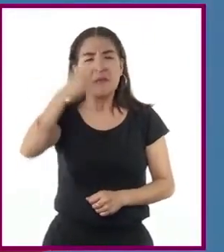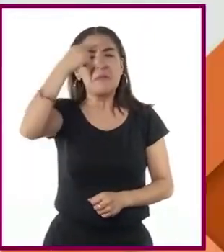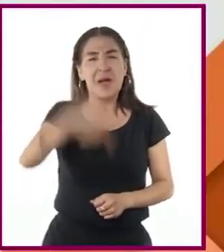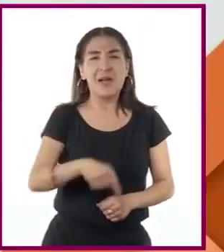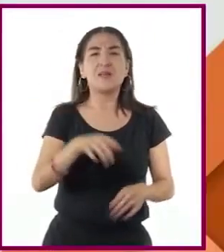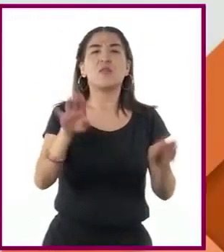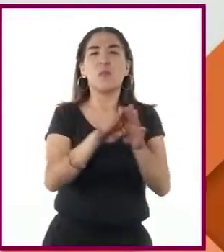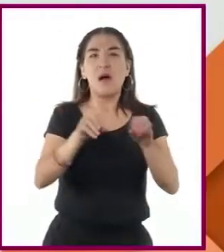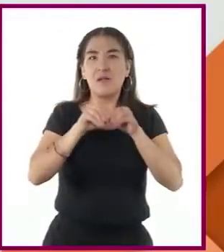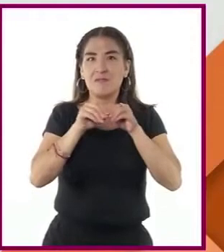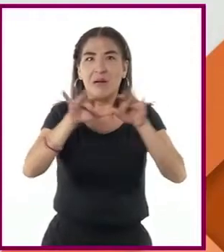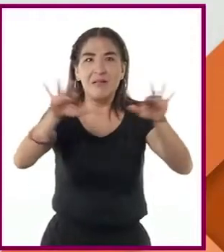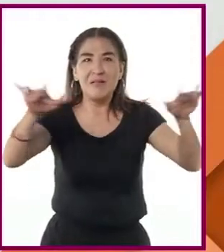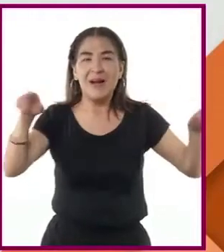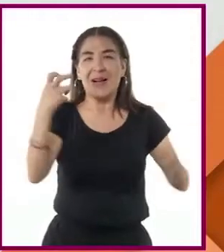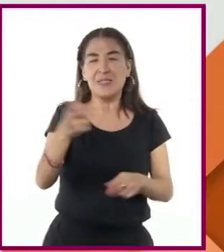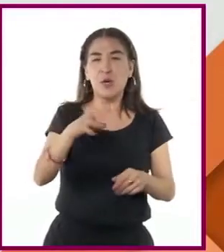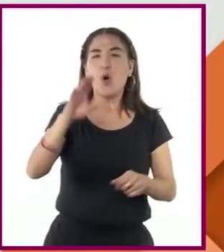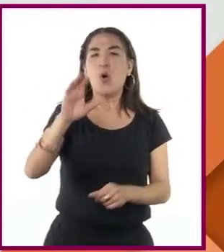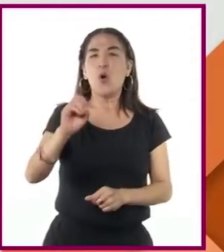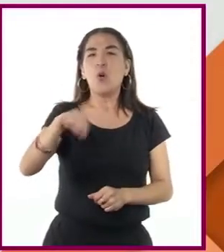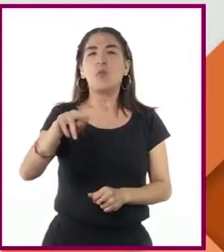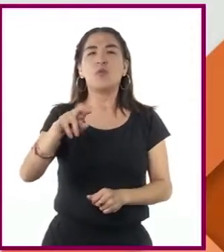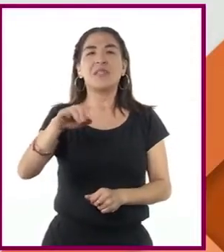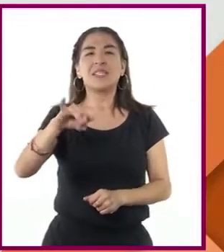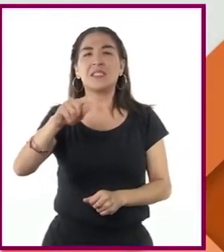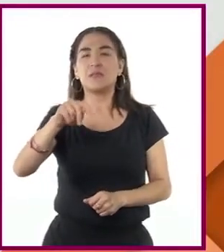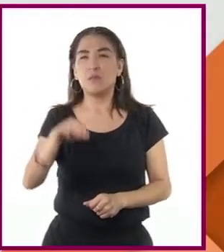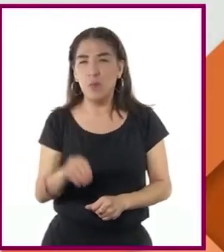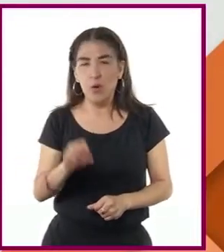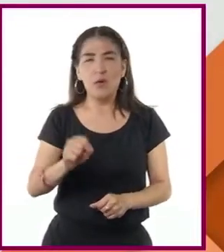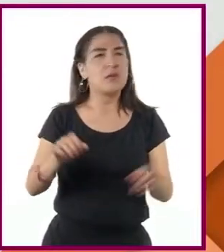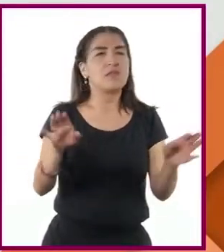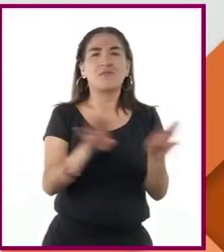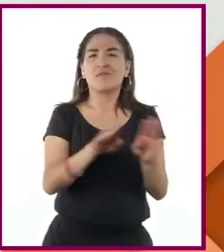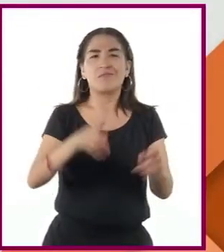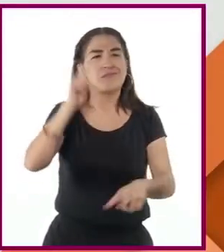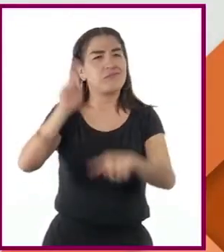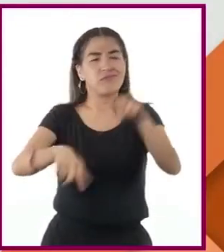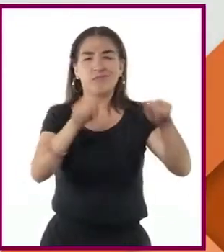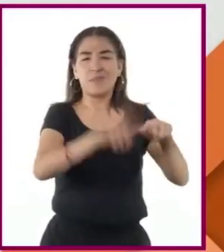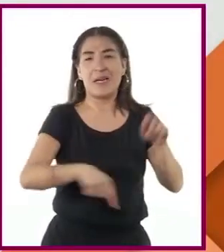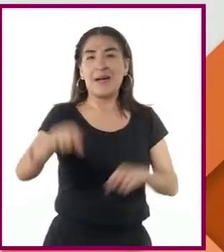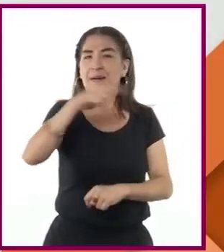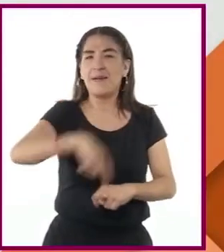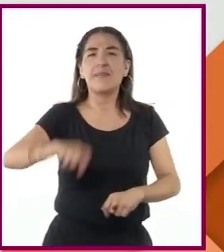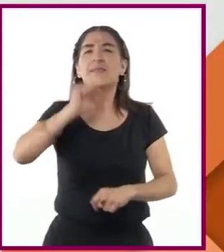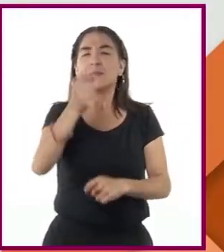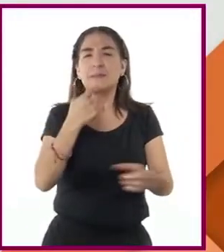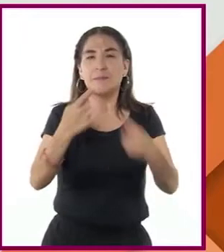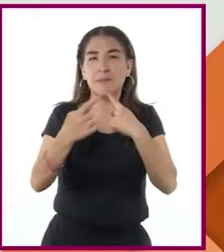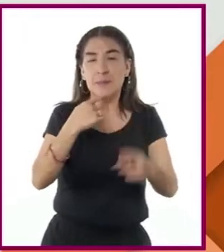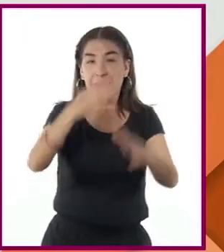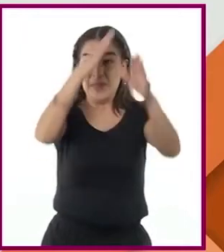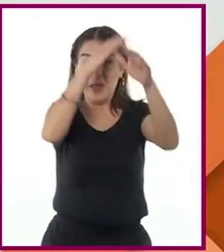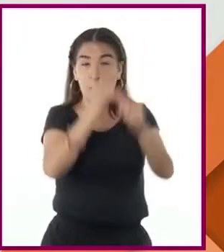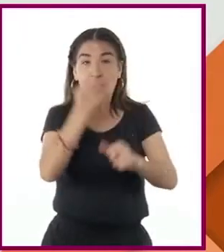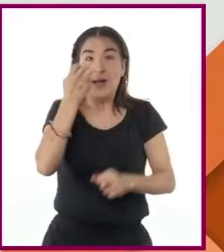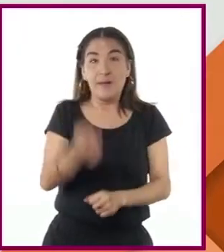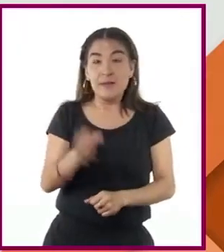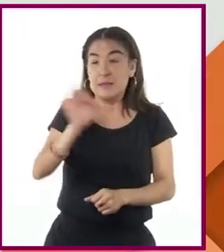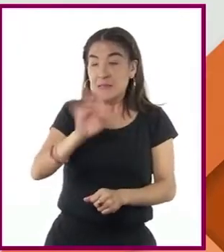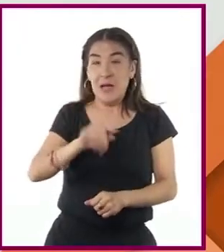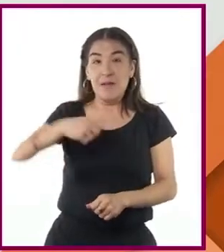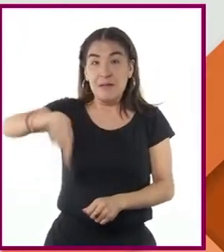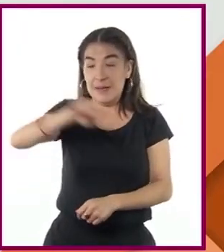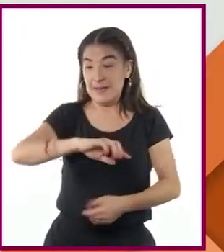comunismo tanto en los países miembros de la organización como en otros países del mundo. Bajo este principio, se acordó que en caso de que alguna